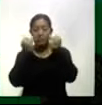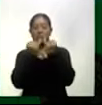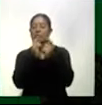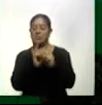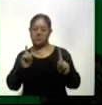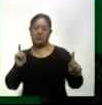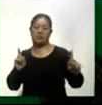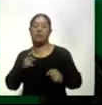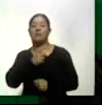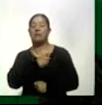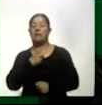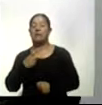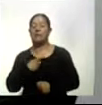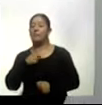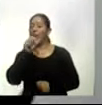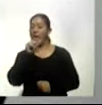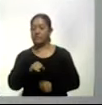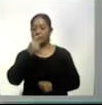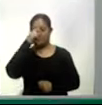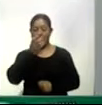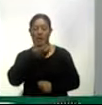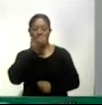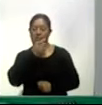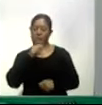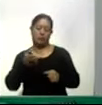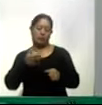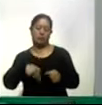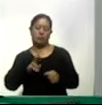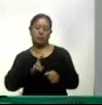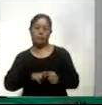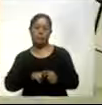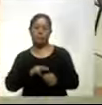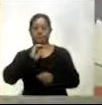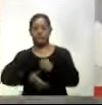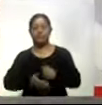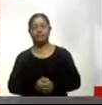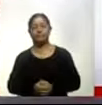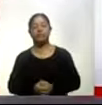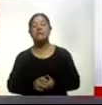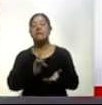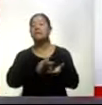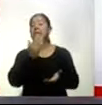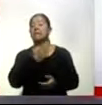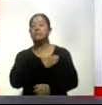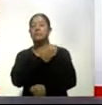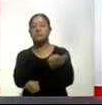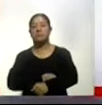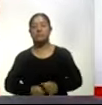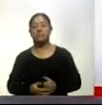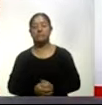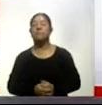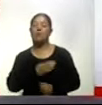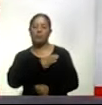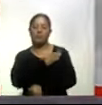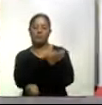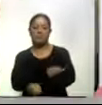que se deben adoptar como hábitos cotidianos hasta aquí mi reporte María muchísimas gracias buena tarde muy buenas